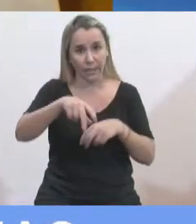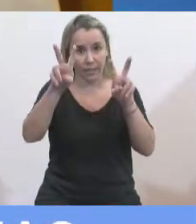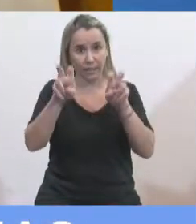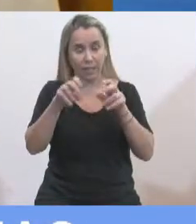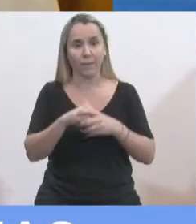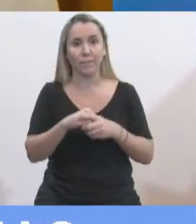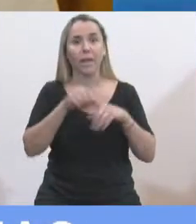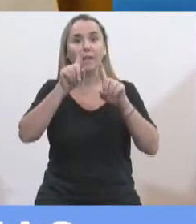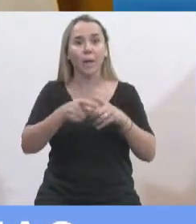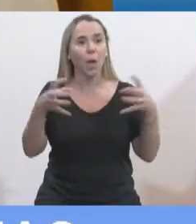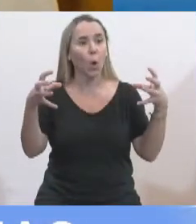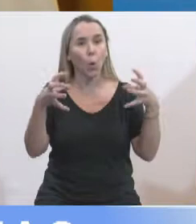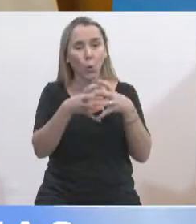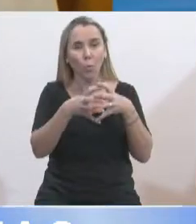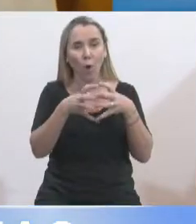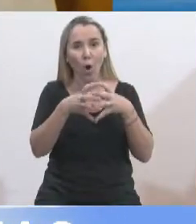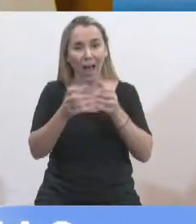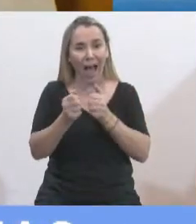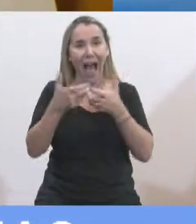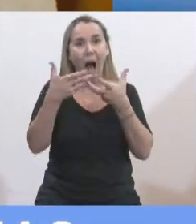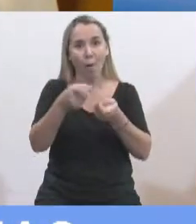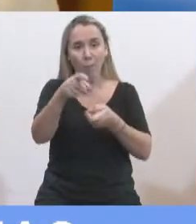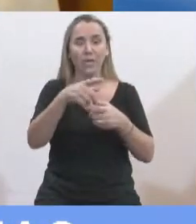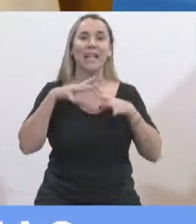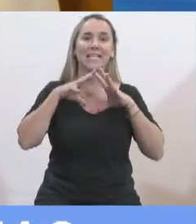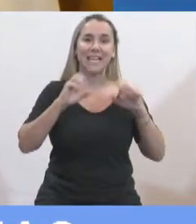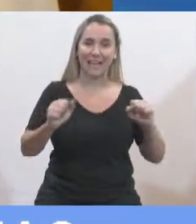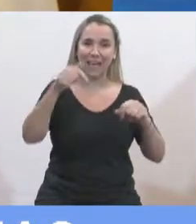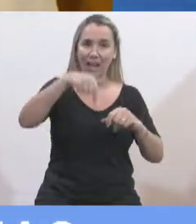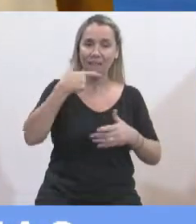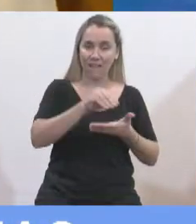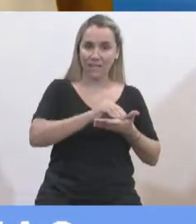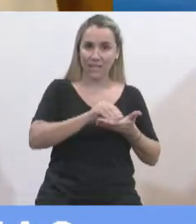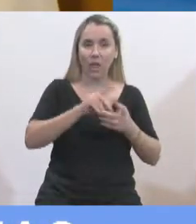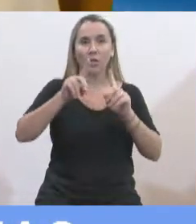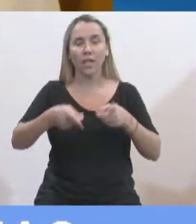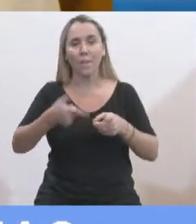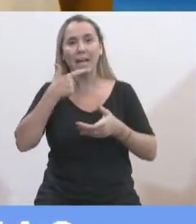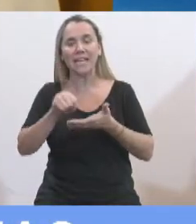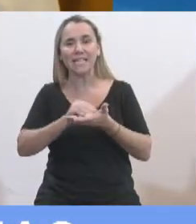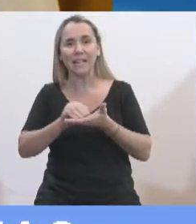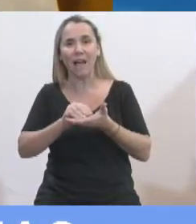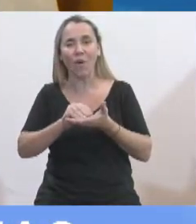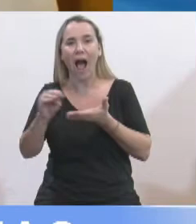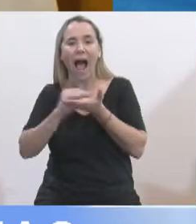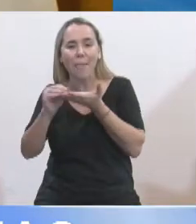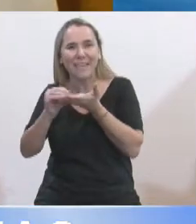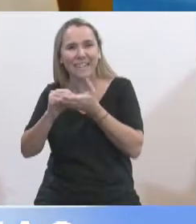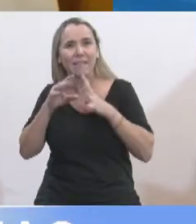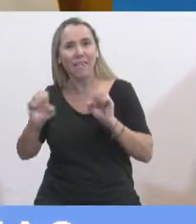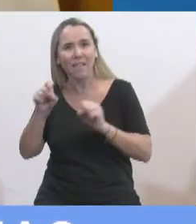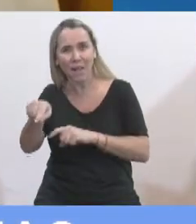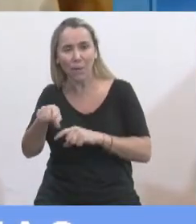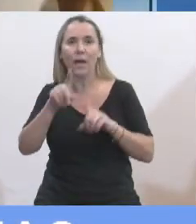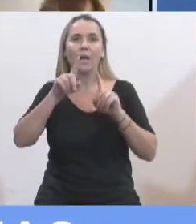a los que le acompañan, a todo el equipo de la campaña, tanto de la Secretaría Parlamentaria como de la Secretaría Administrativa, que hacen un gran esfuerzo y que hacen